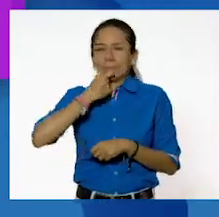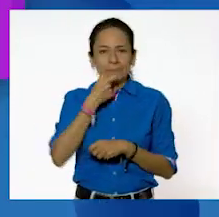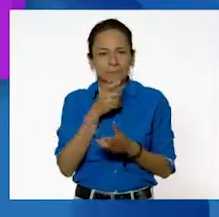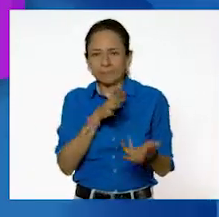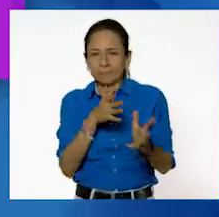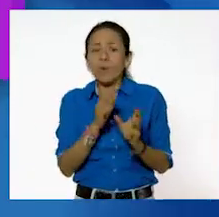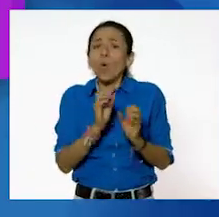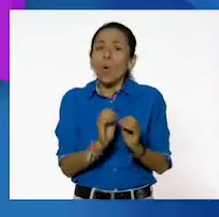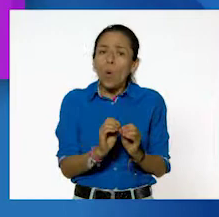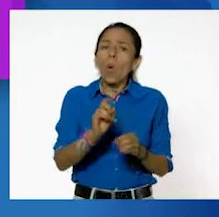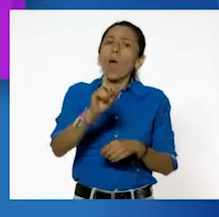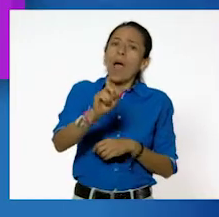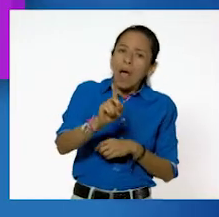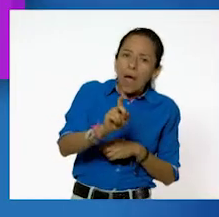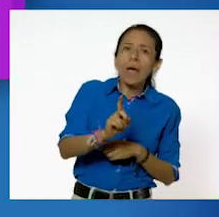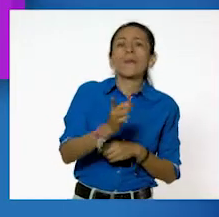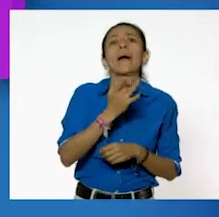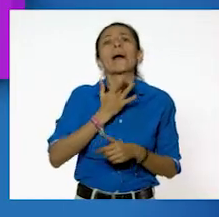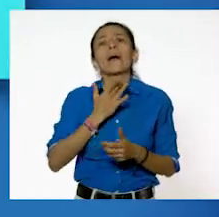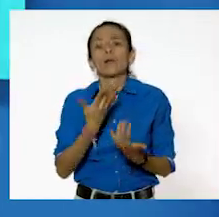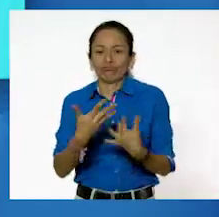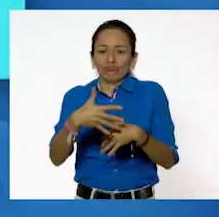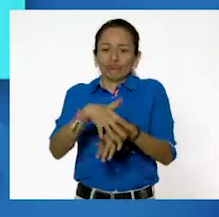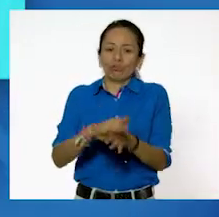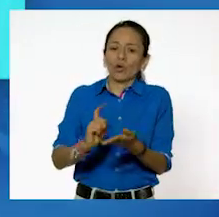desinfectante a base de agua y alcohol.